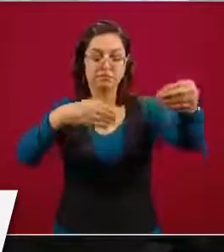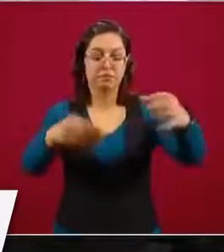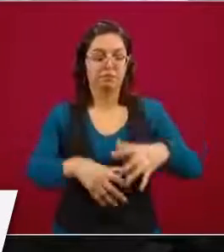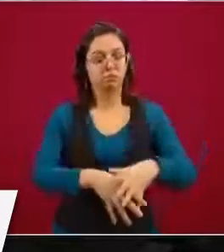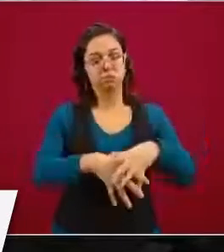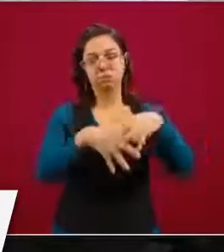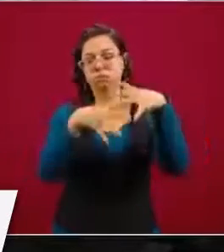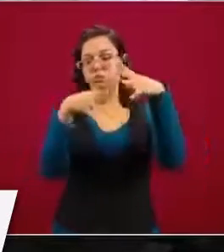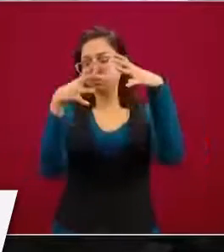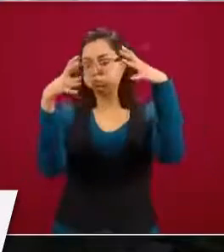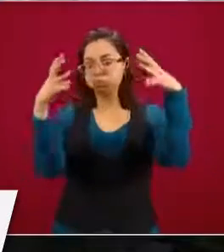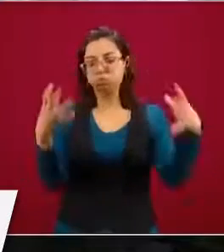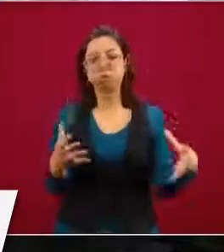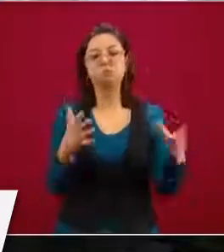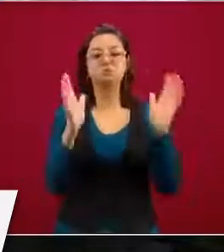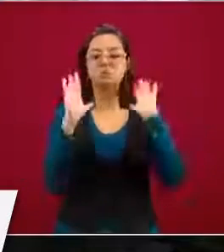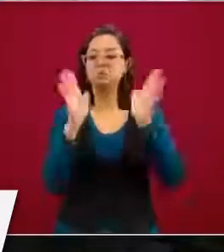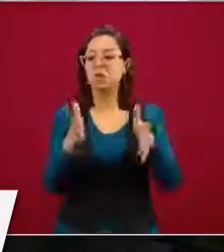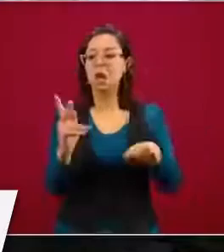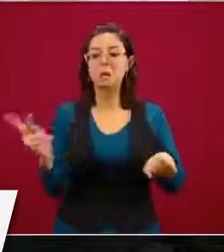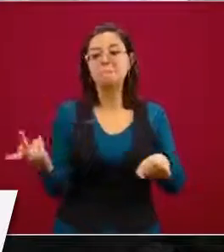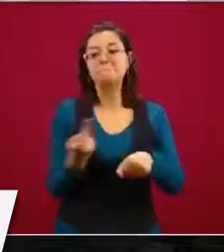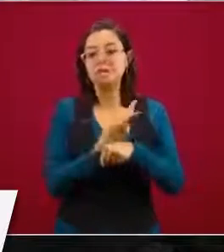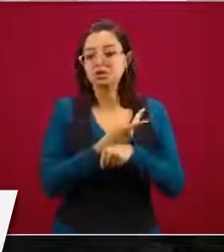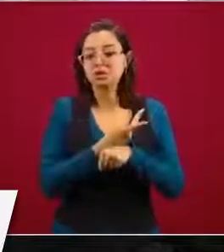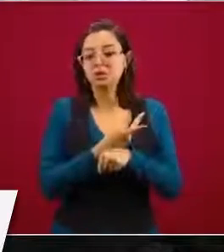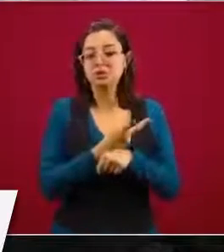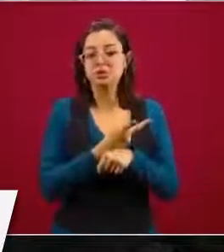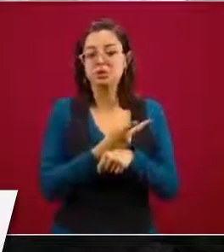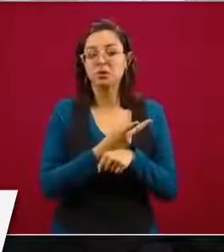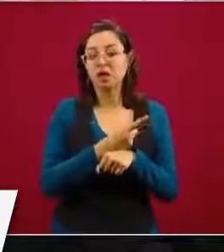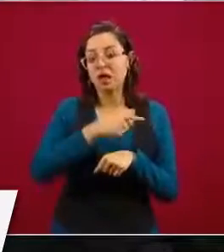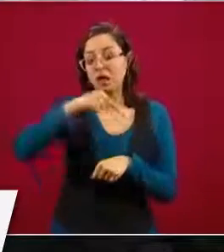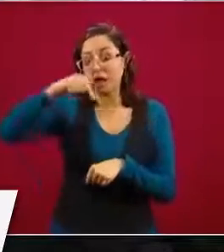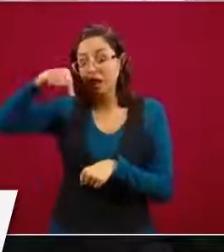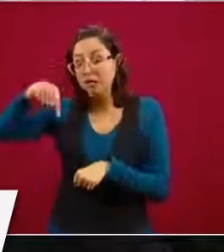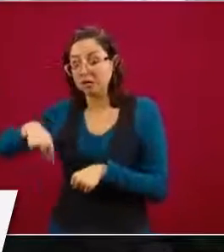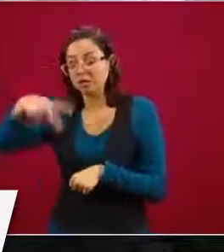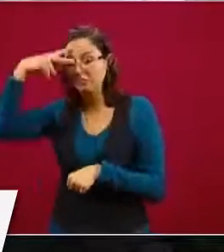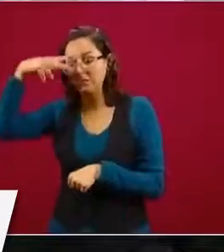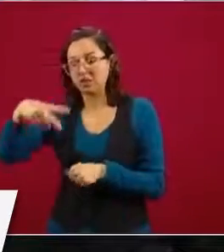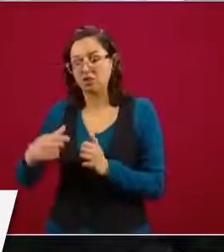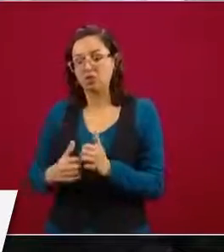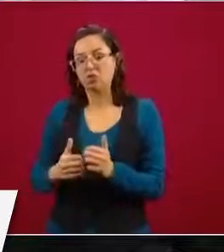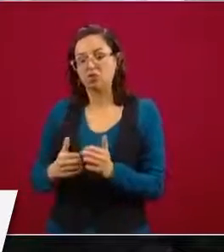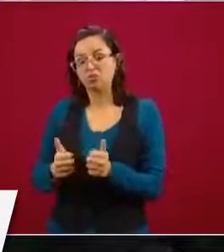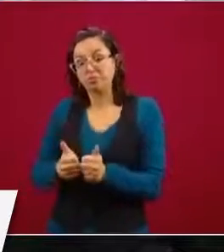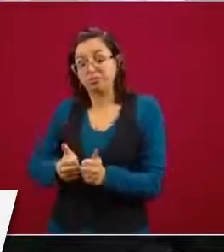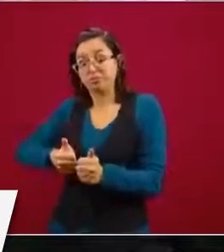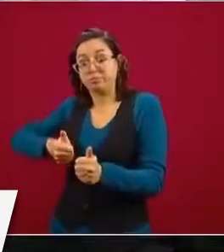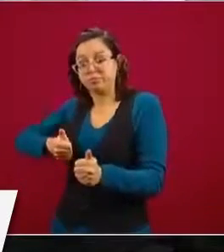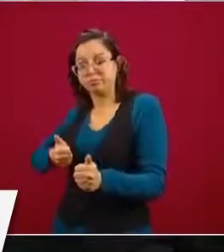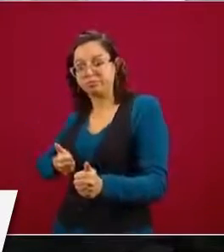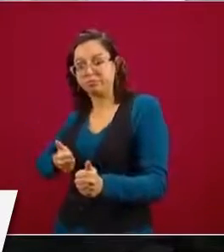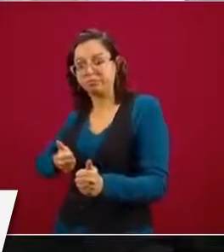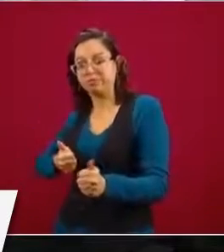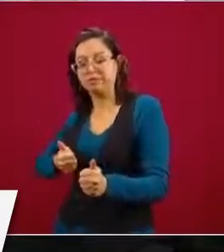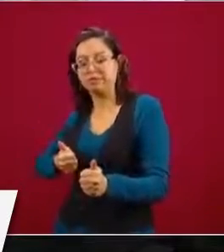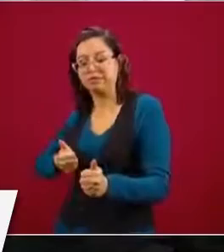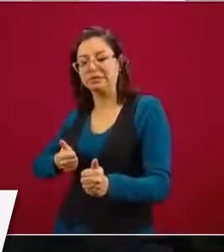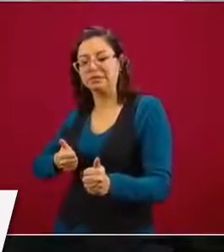-19, si esto no afectaría por parte de ser un polo industrial que pueda generar brotes de